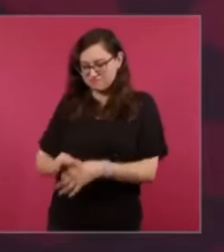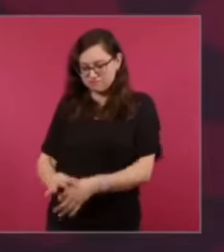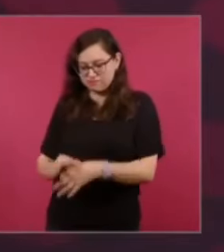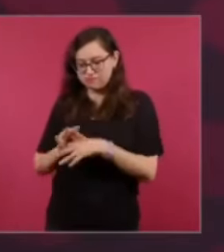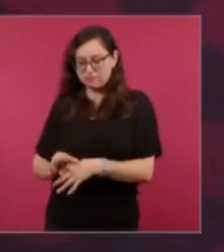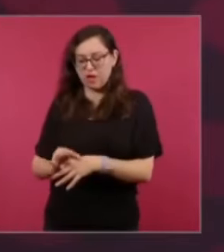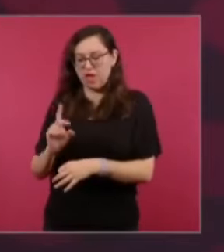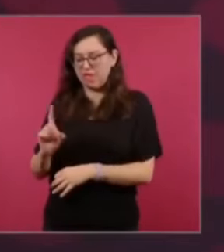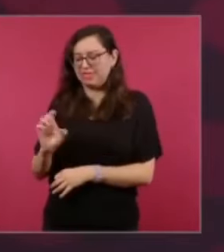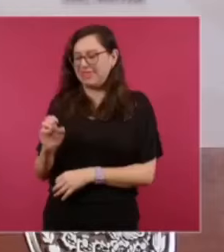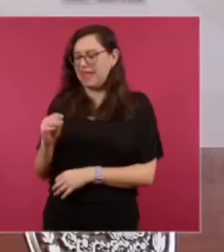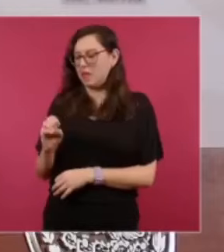pueblo.